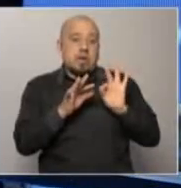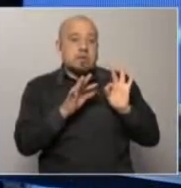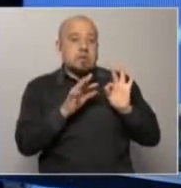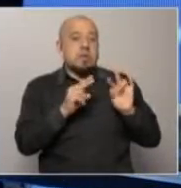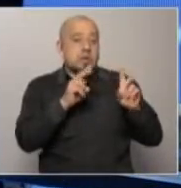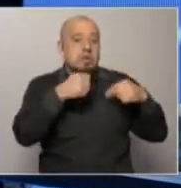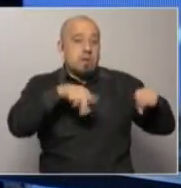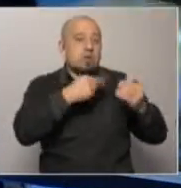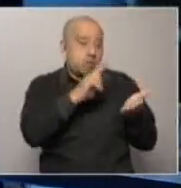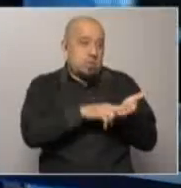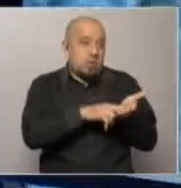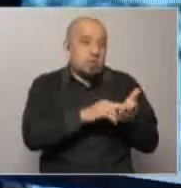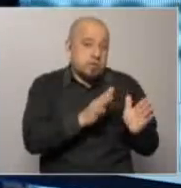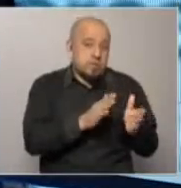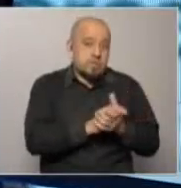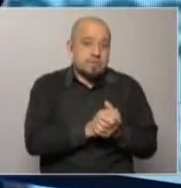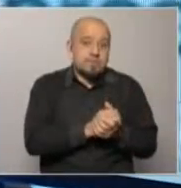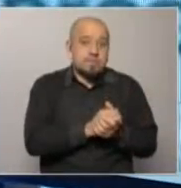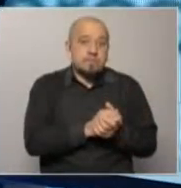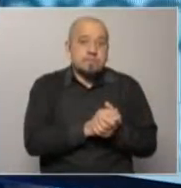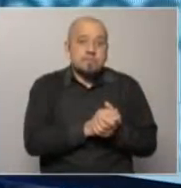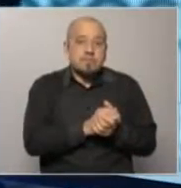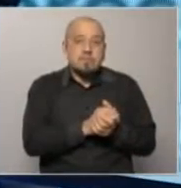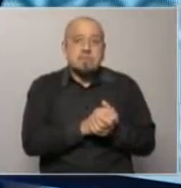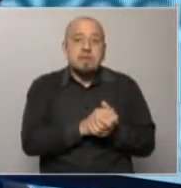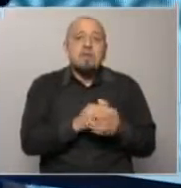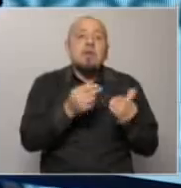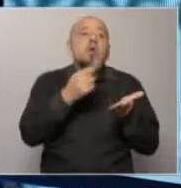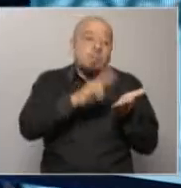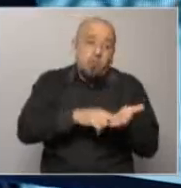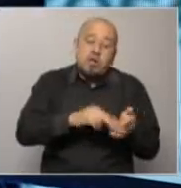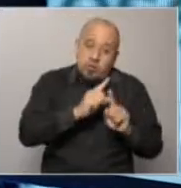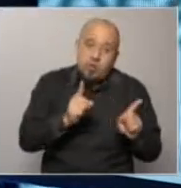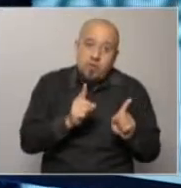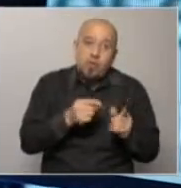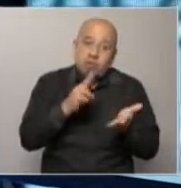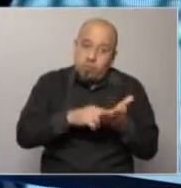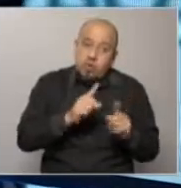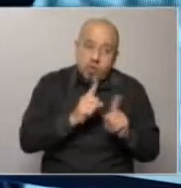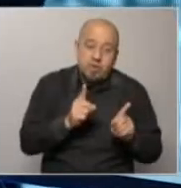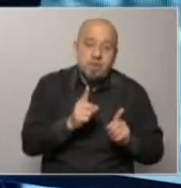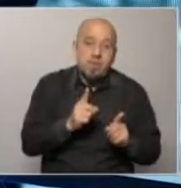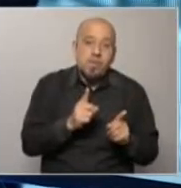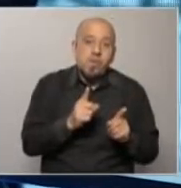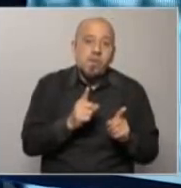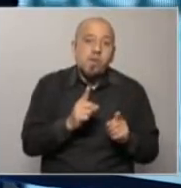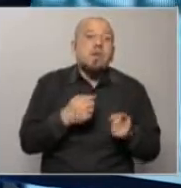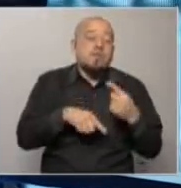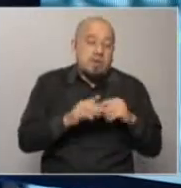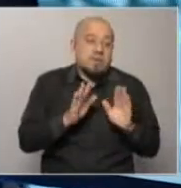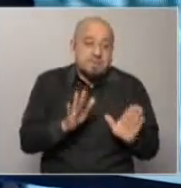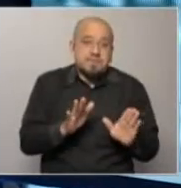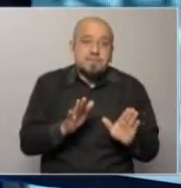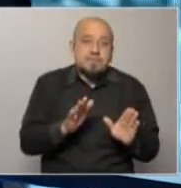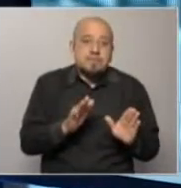gastos digamos como un impuesto en definitiva bueno no es un impuesto no te veremos todo porque no es un impuesto pero está si queremos ponerlo así lo podemos